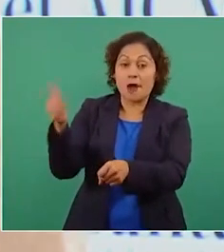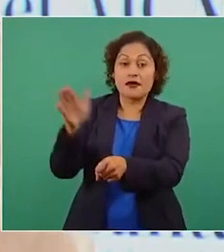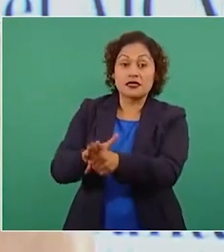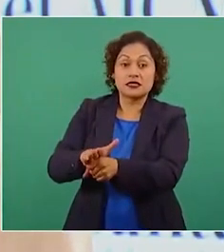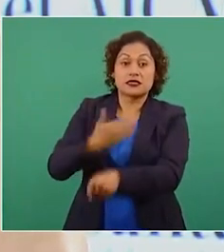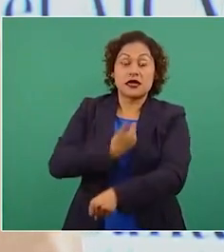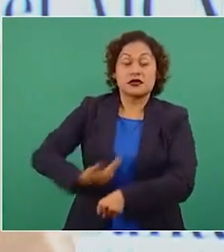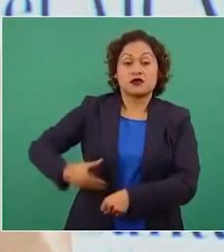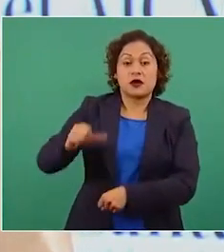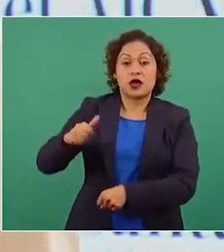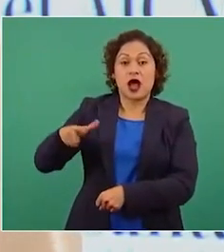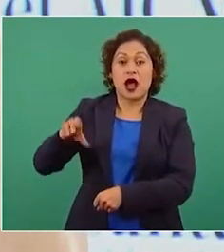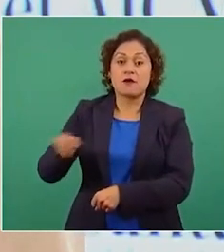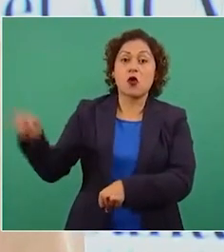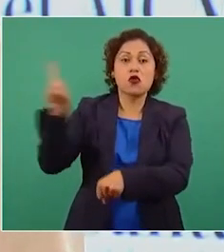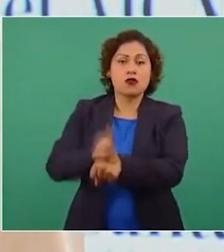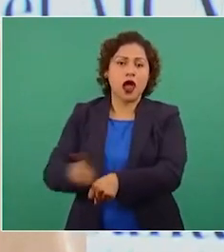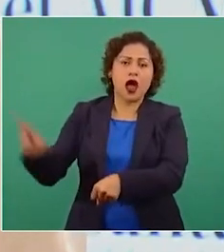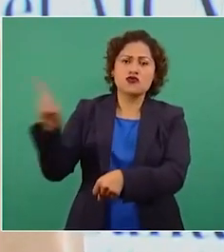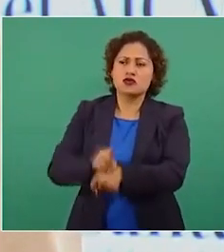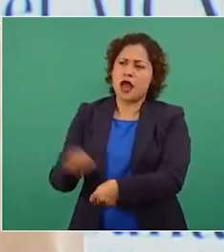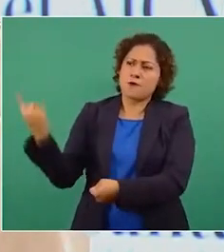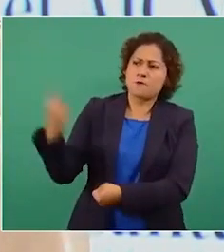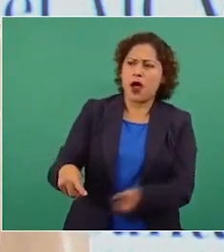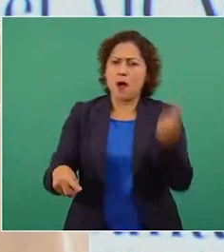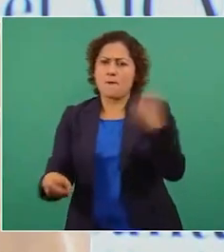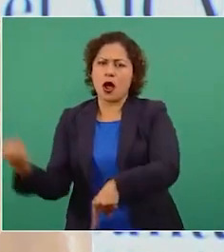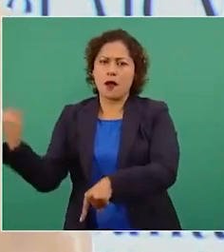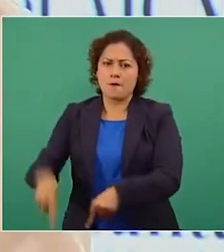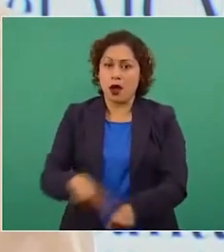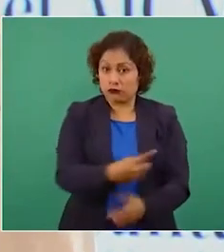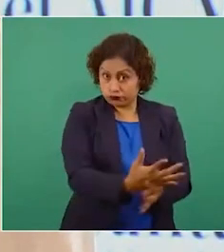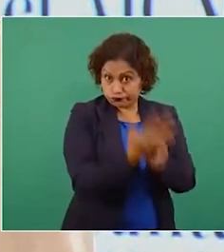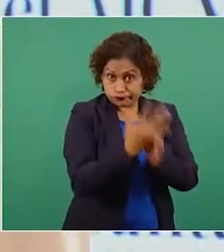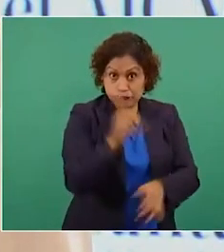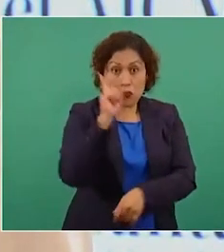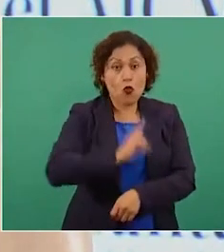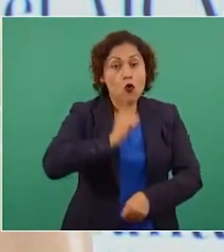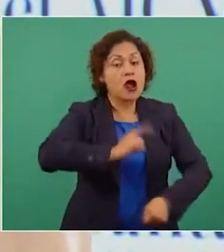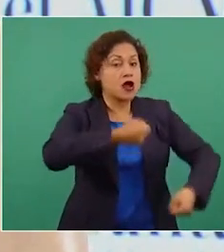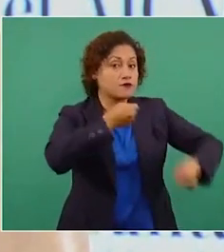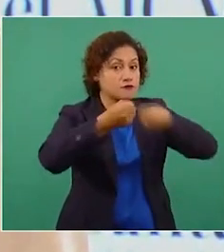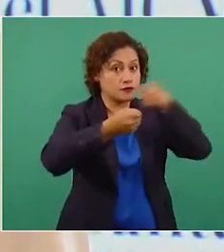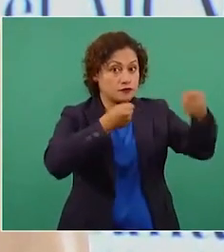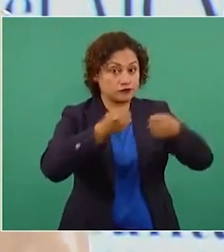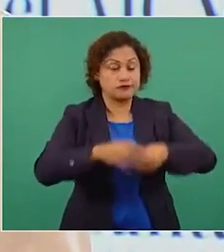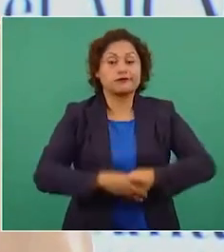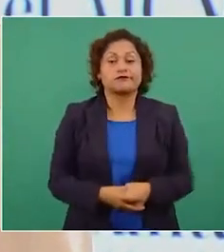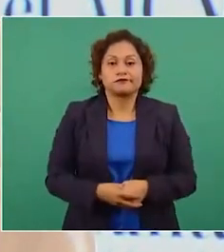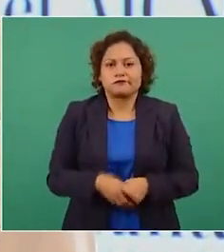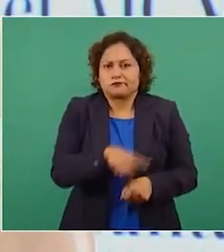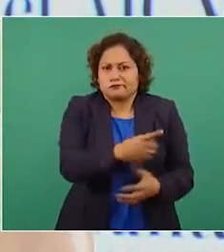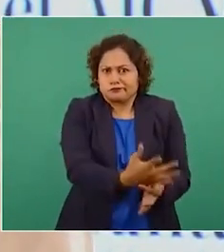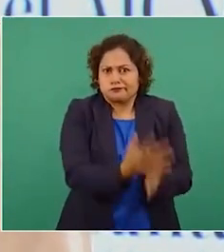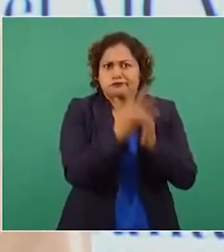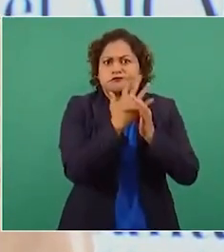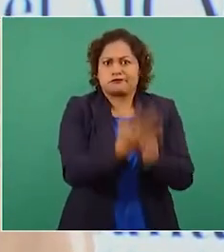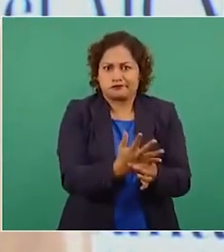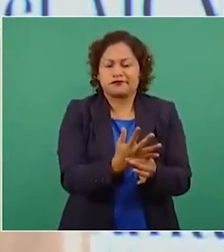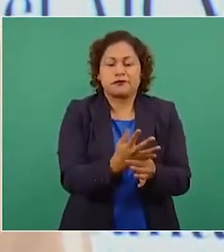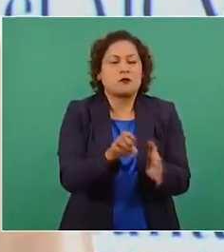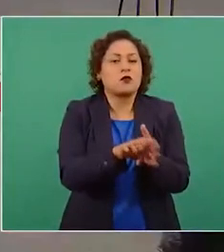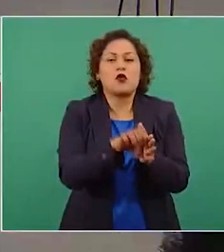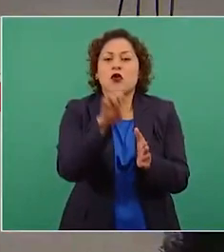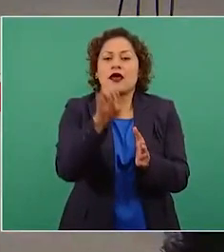y es amenazante, esto dice la periodista y comentarista. Y dice que el ejemplo más reciente es lo que va a hacer